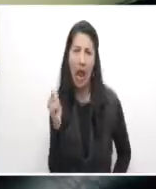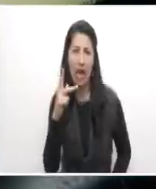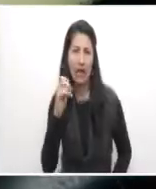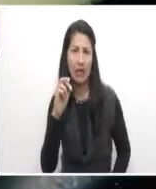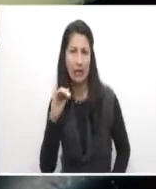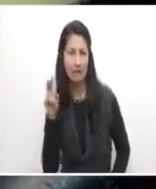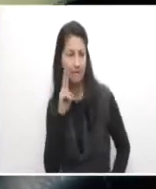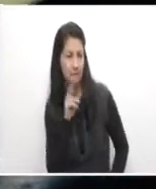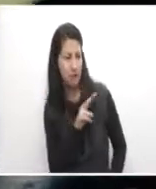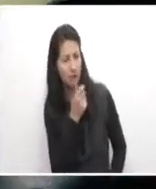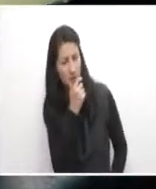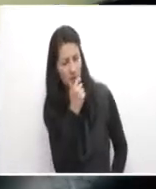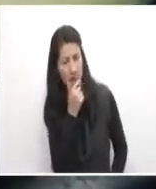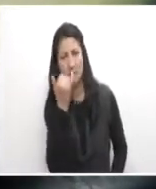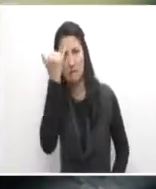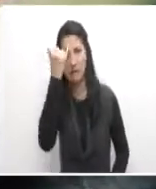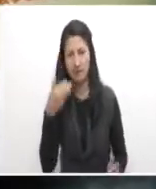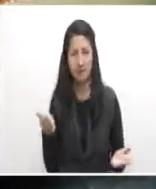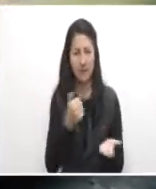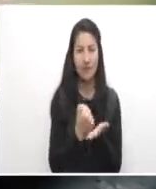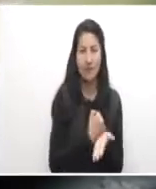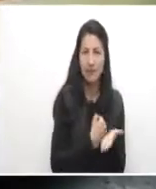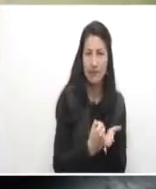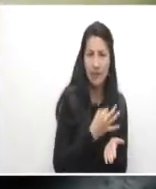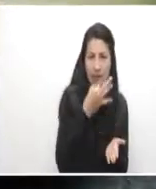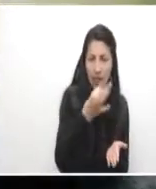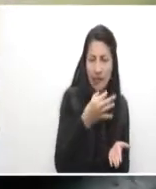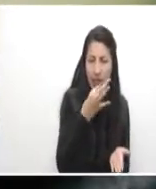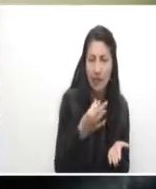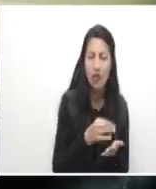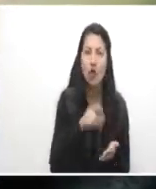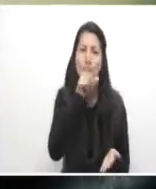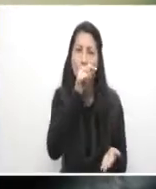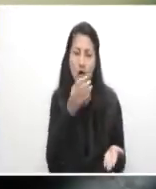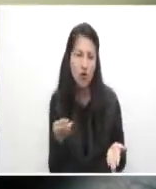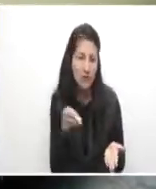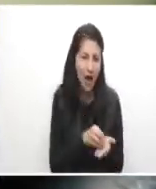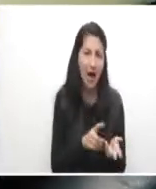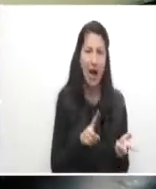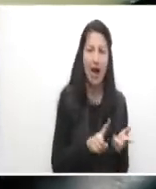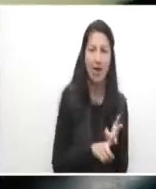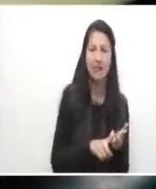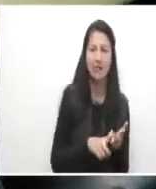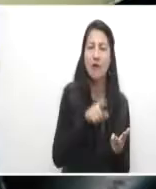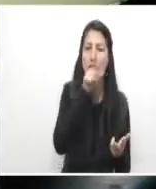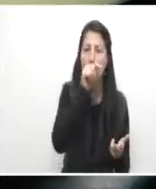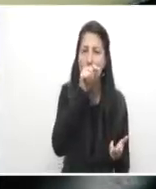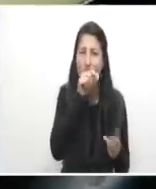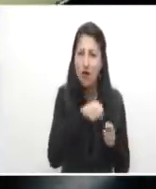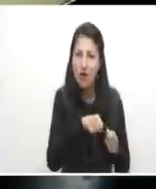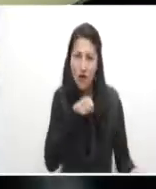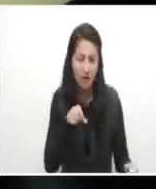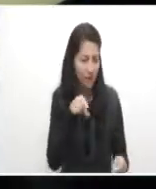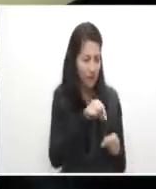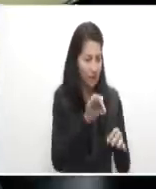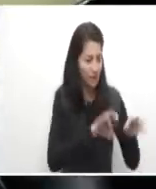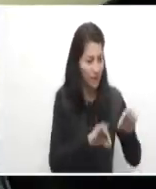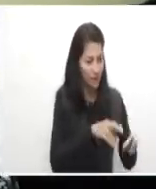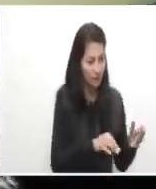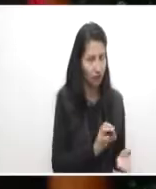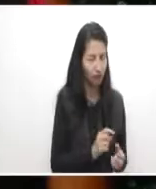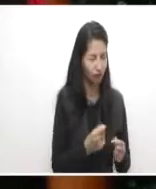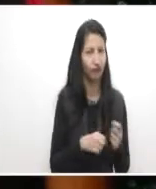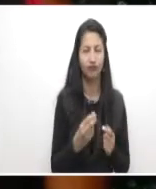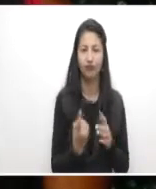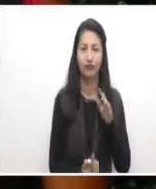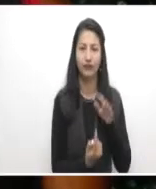de negocio al agregarle otros elementos como queso, jamón, carne, pollo y otros ingredientes. Mi acercamiento a Fondo Emprender